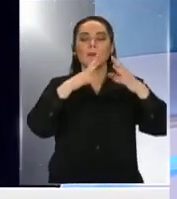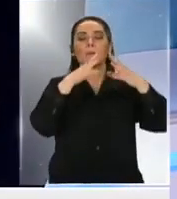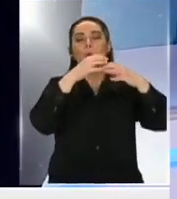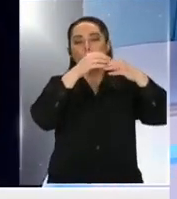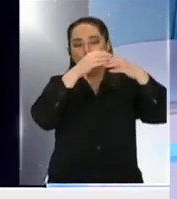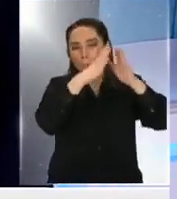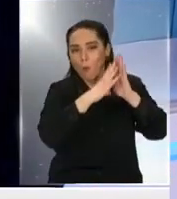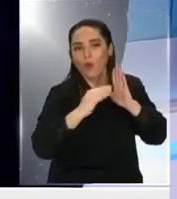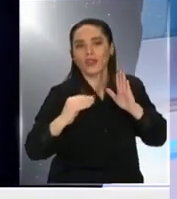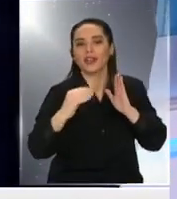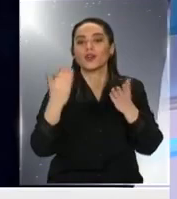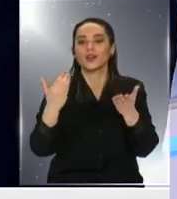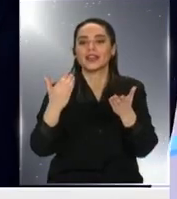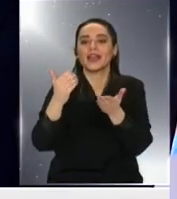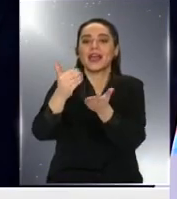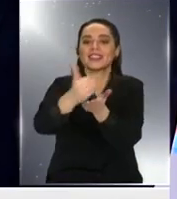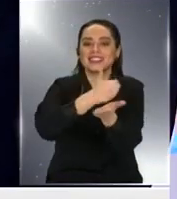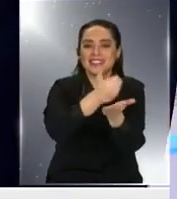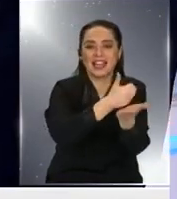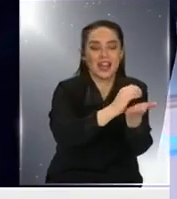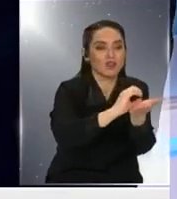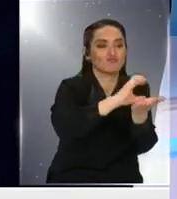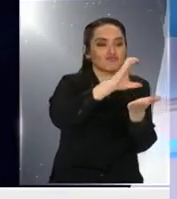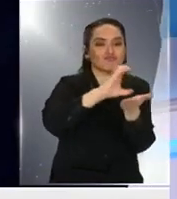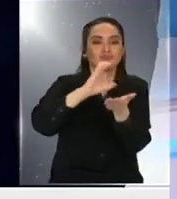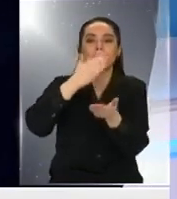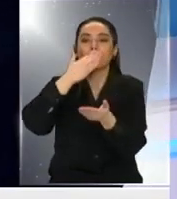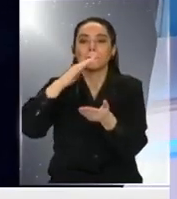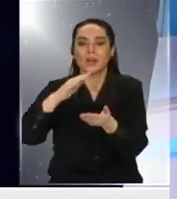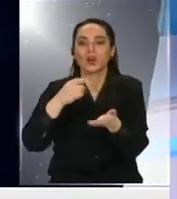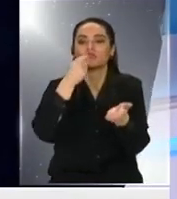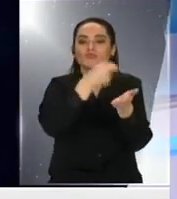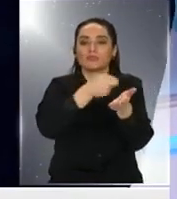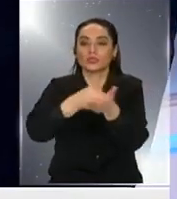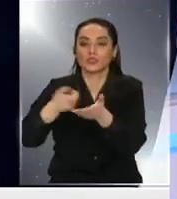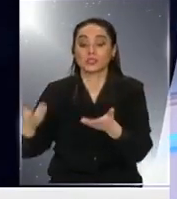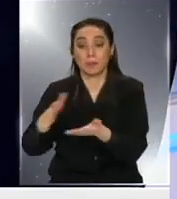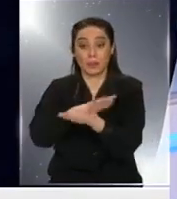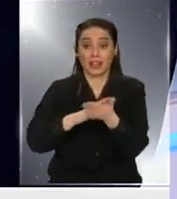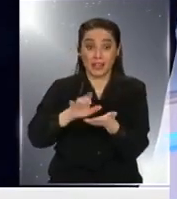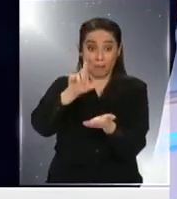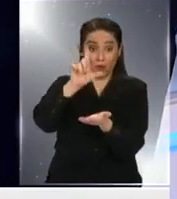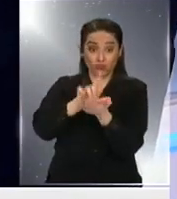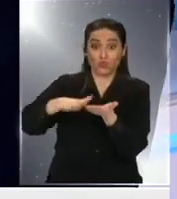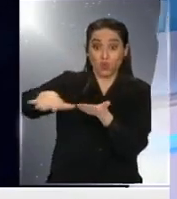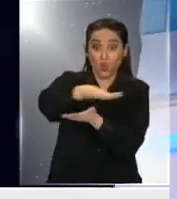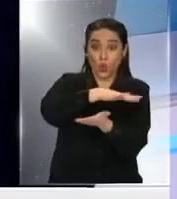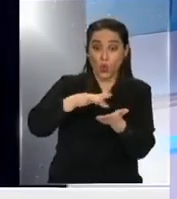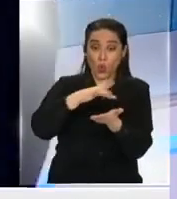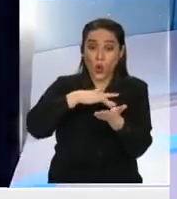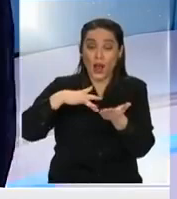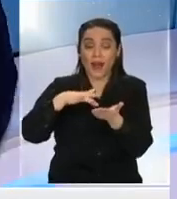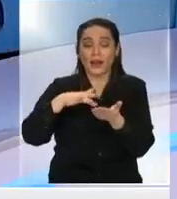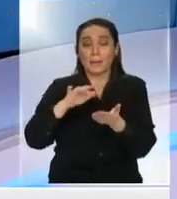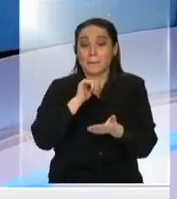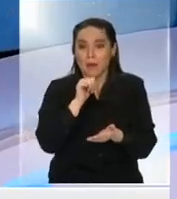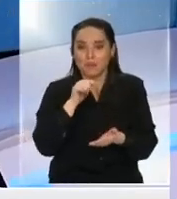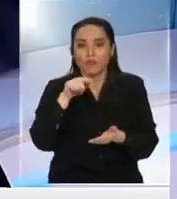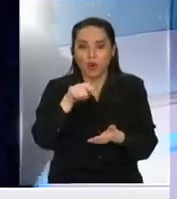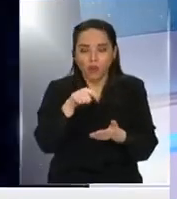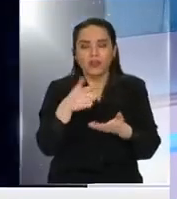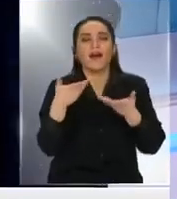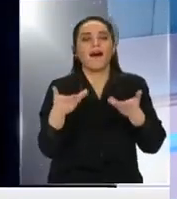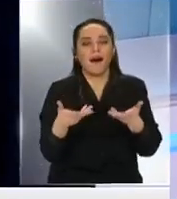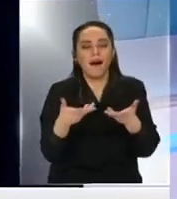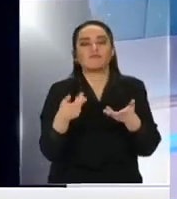salario. Hay más consumo y hay más consumo en los sectores vulnerables que son los que le compran finalmente a las PYME, no los que van a los